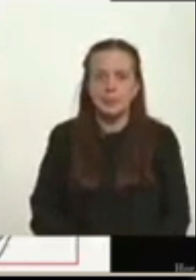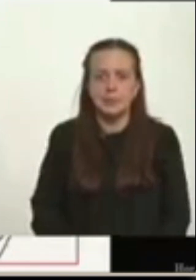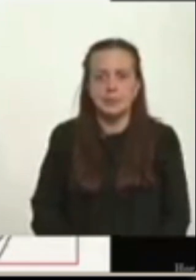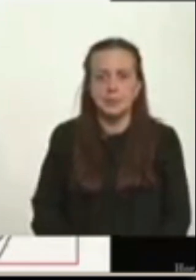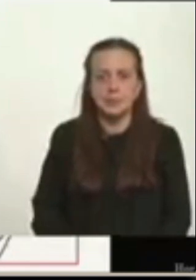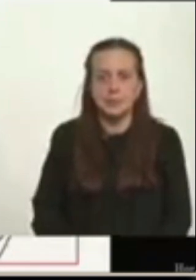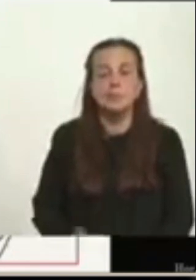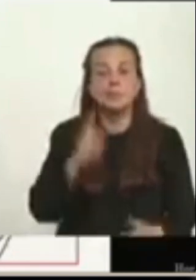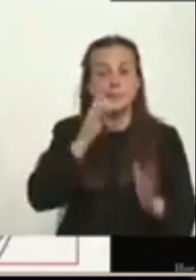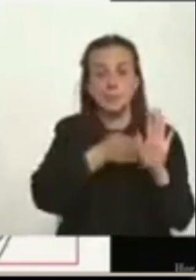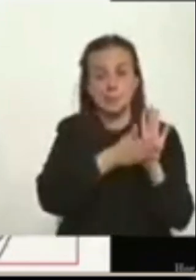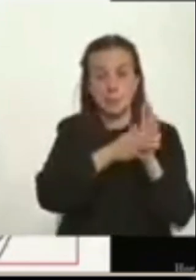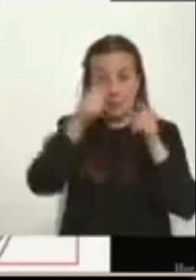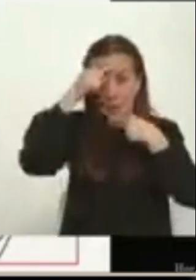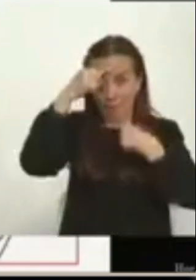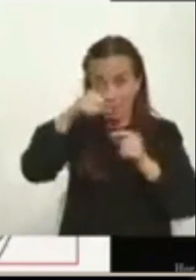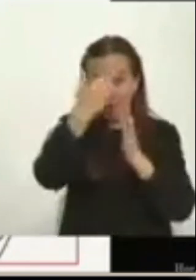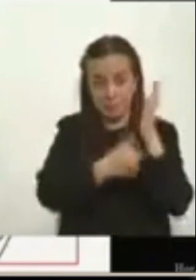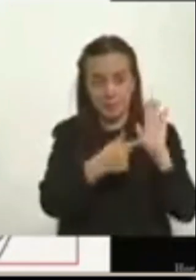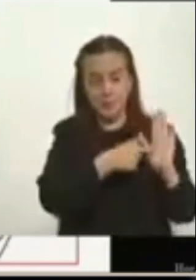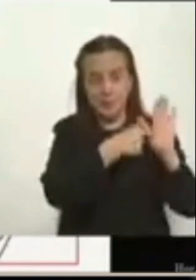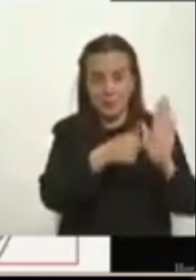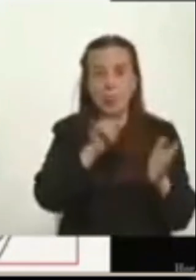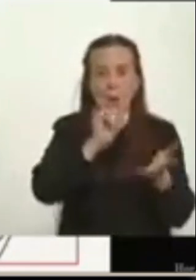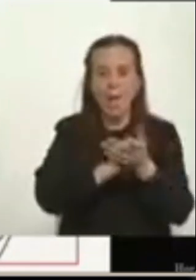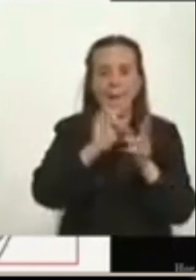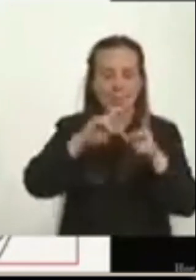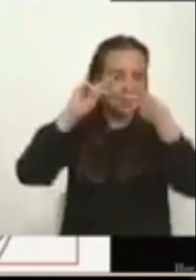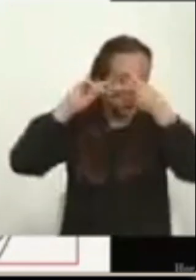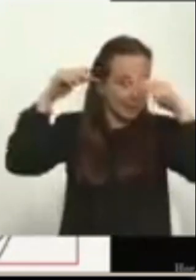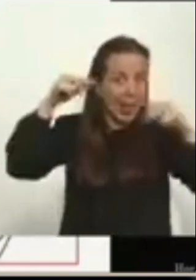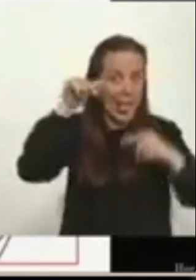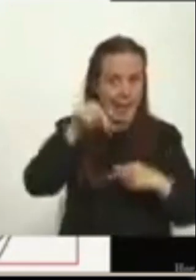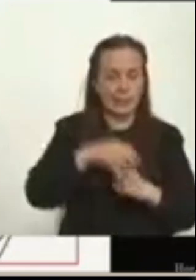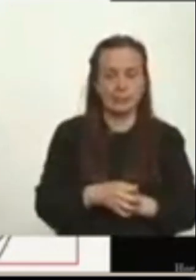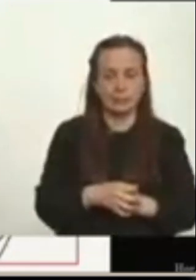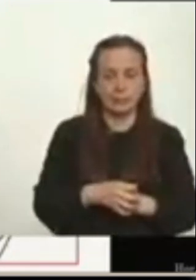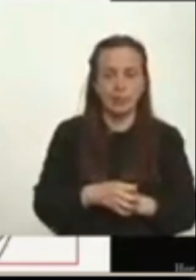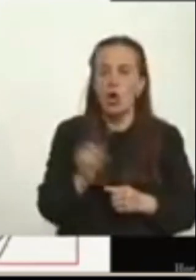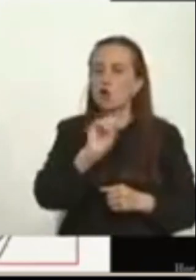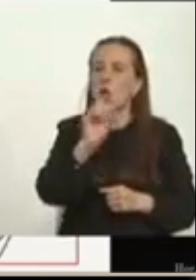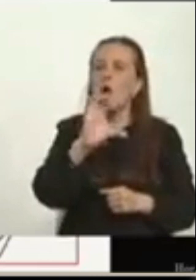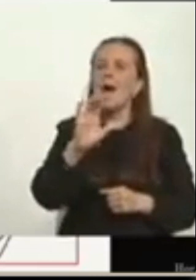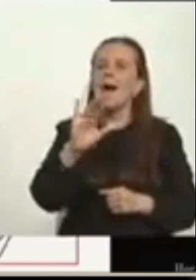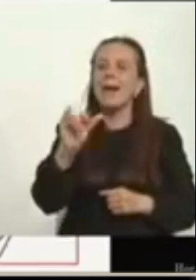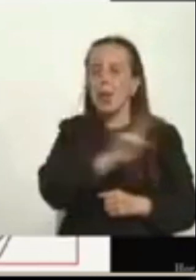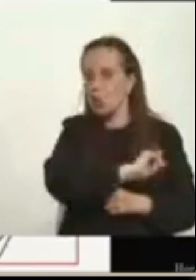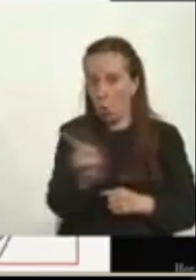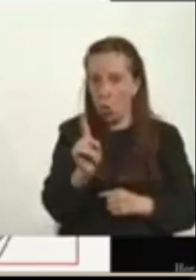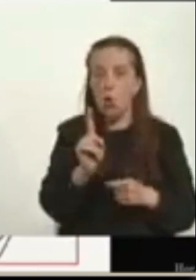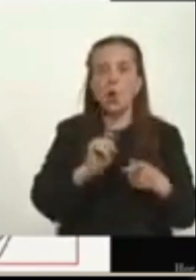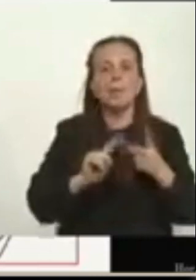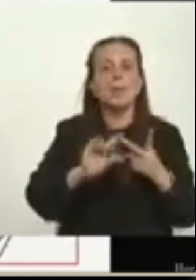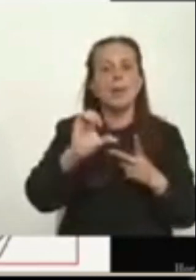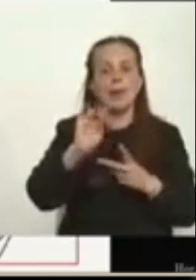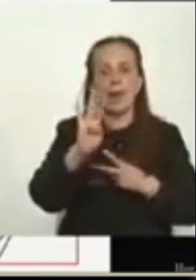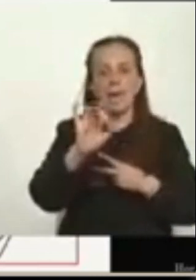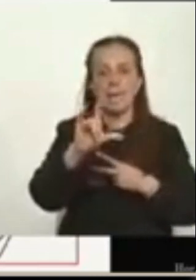Este es el informe oficial del Instituto Nacional de Medicina Legal. No es el del CRIC, ni es el del Cabildo.